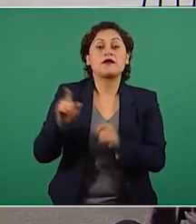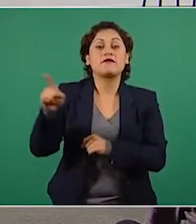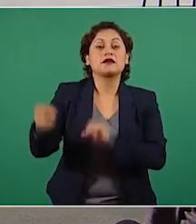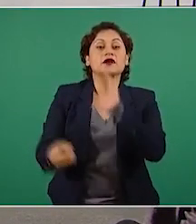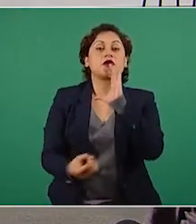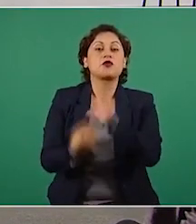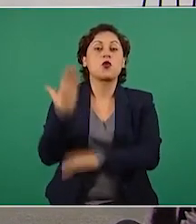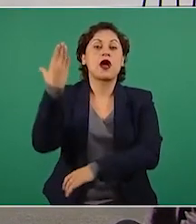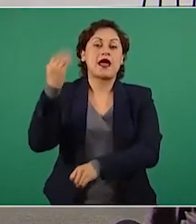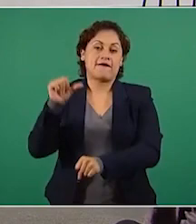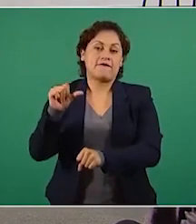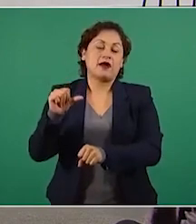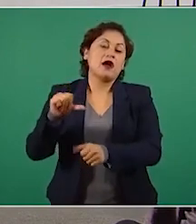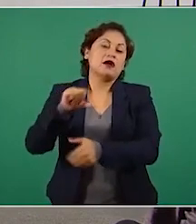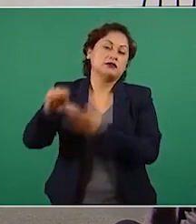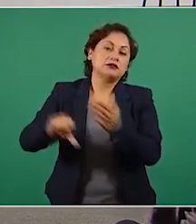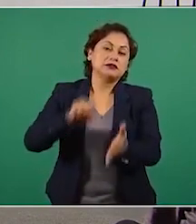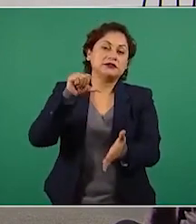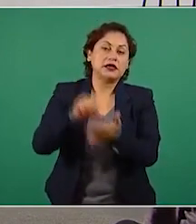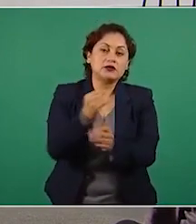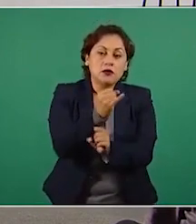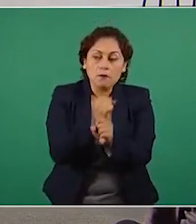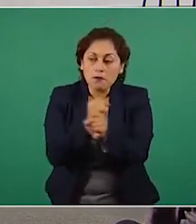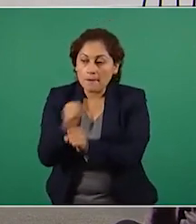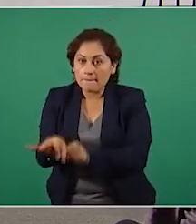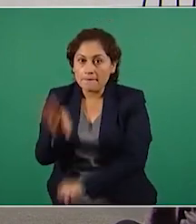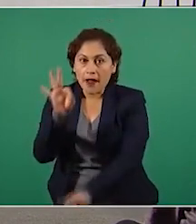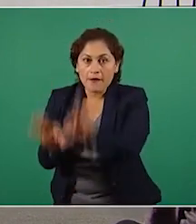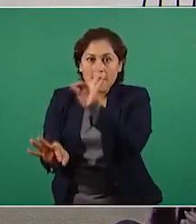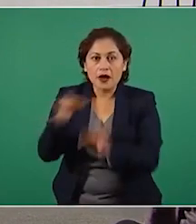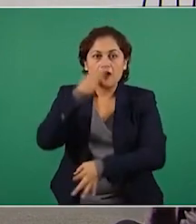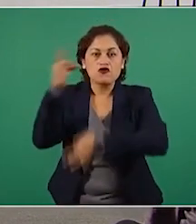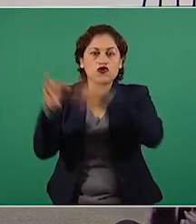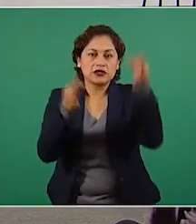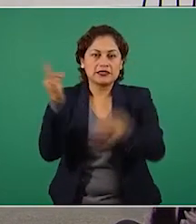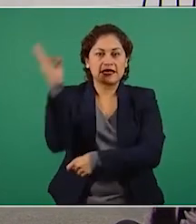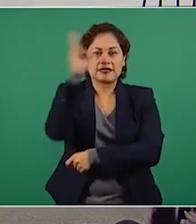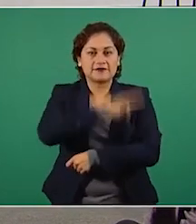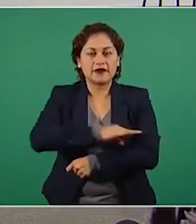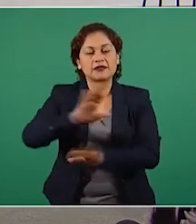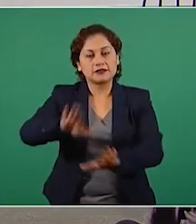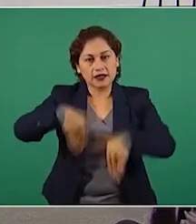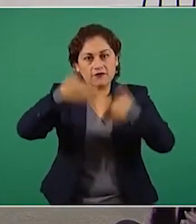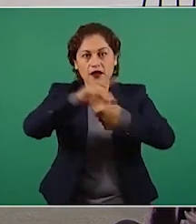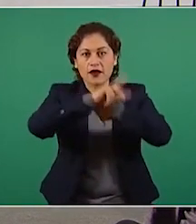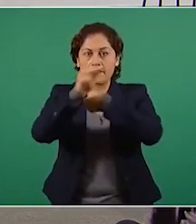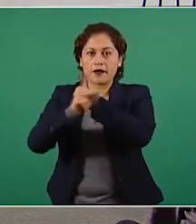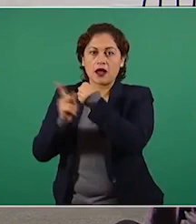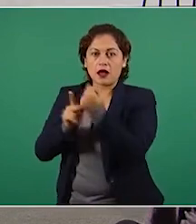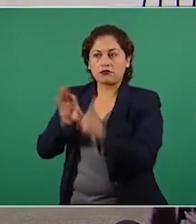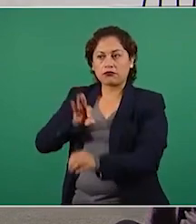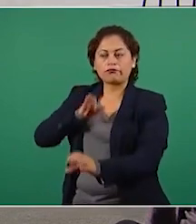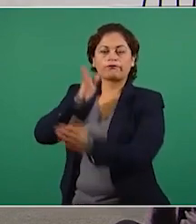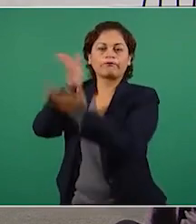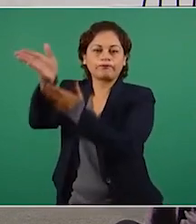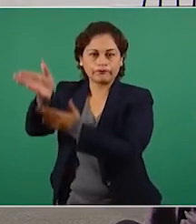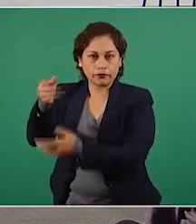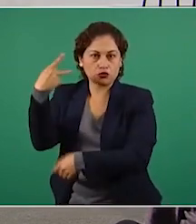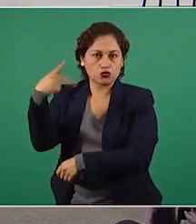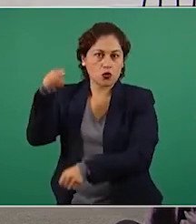para detectar noticias falsas que provengan del extranjero y pretendan interferir en las elecciones de su país.